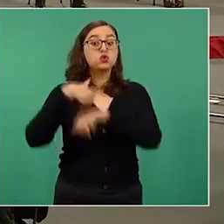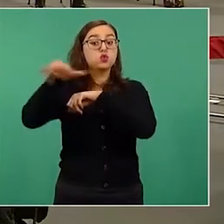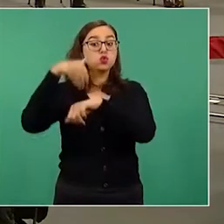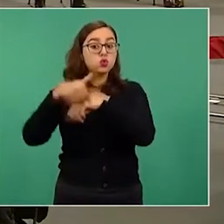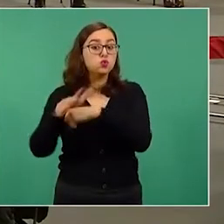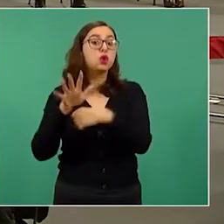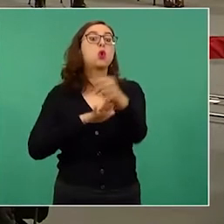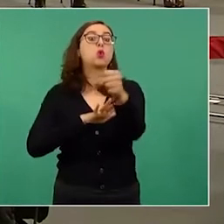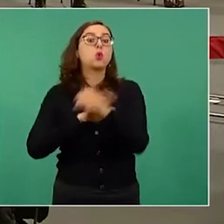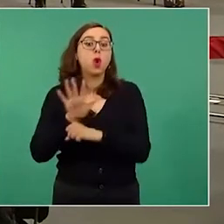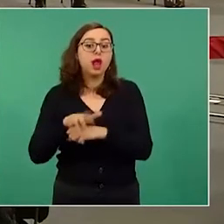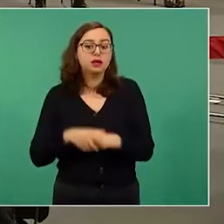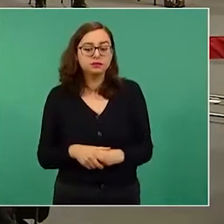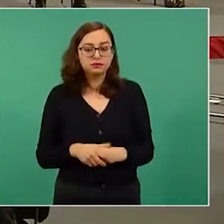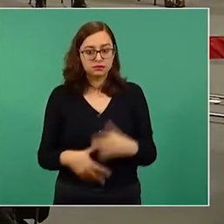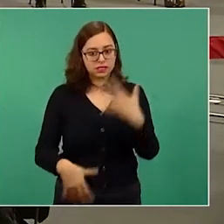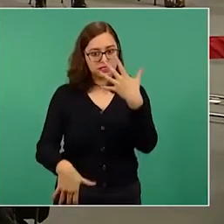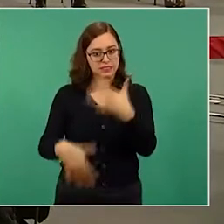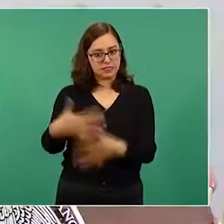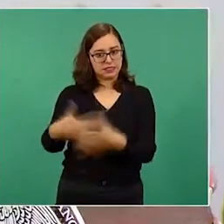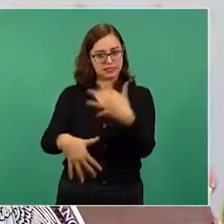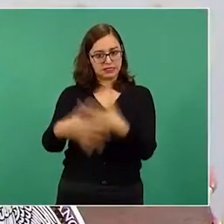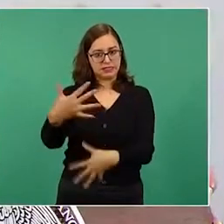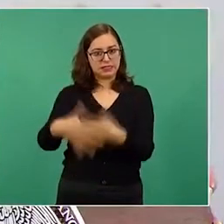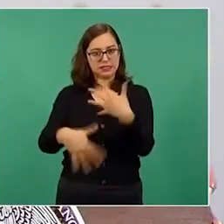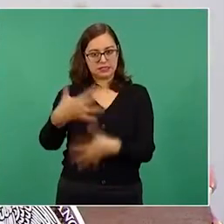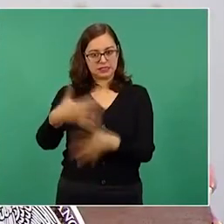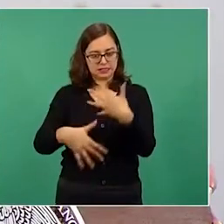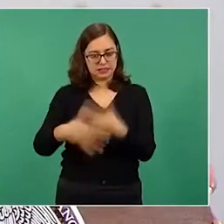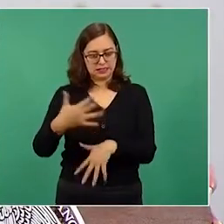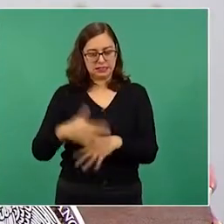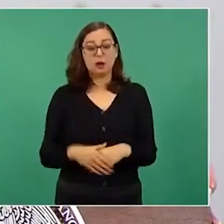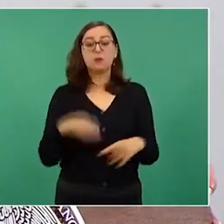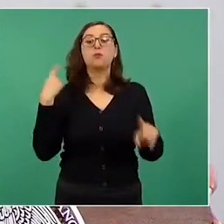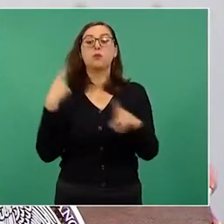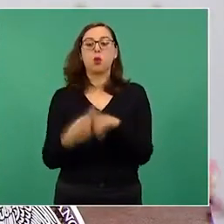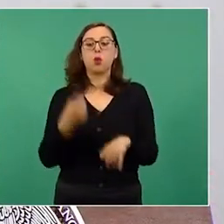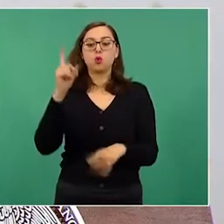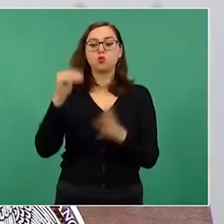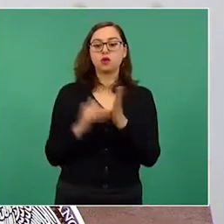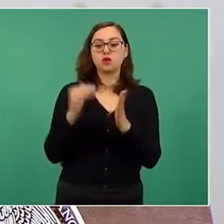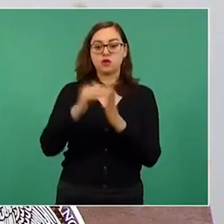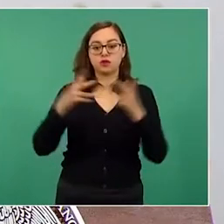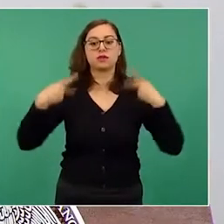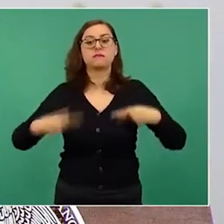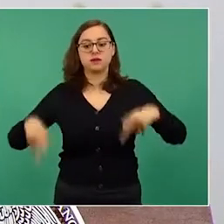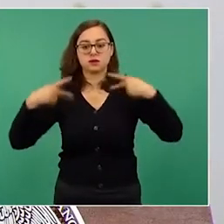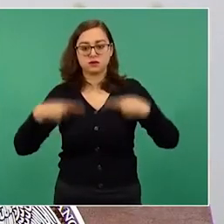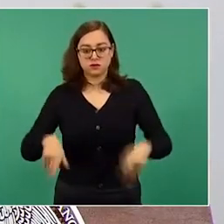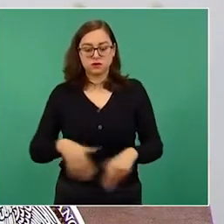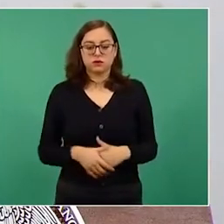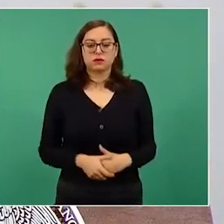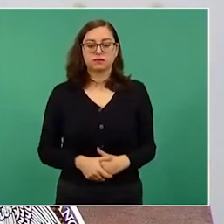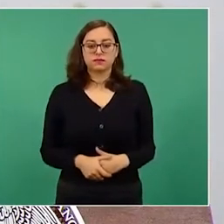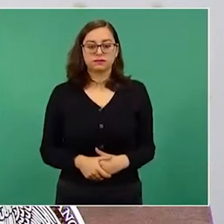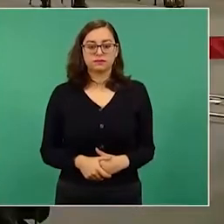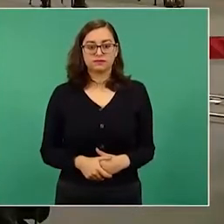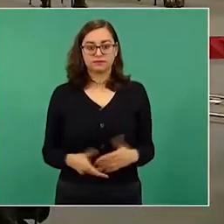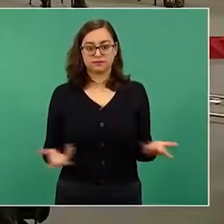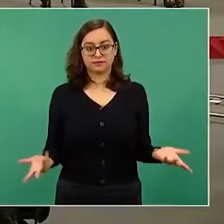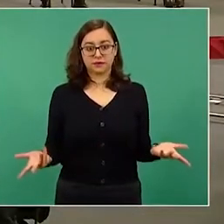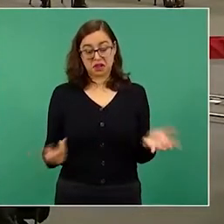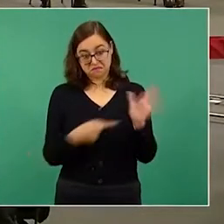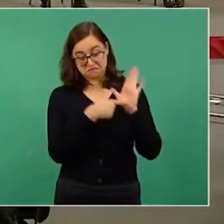en fallecimientos de COVID-19 por cada millón de personas. Aquí están los hechos,